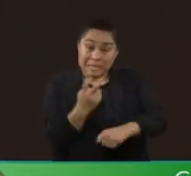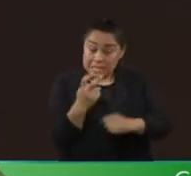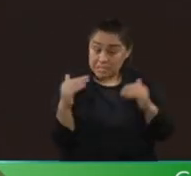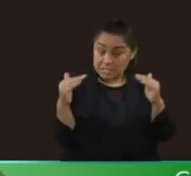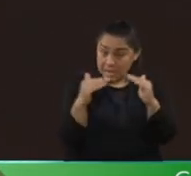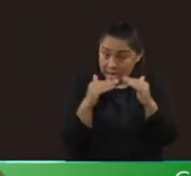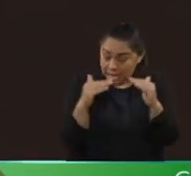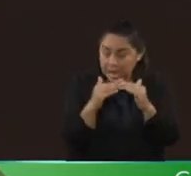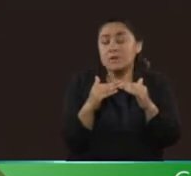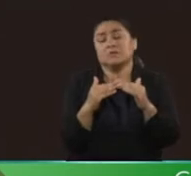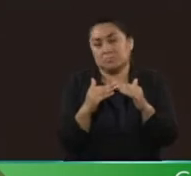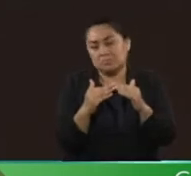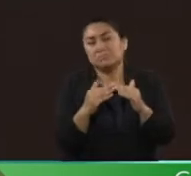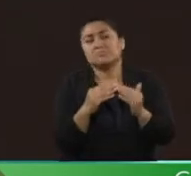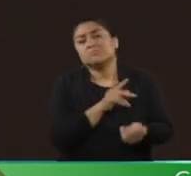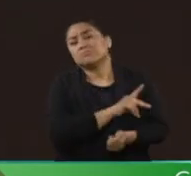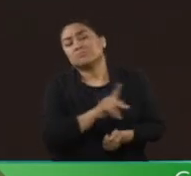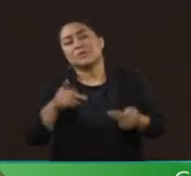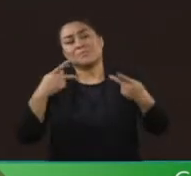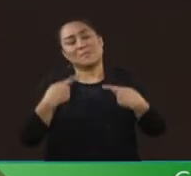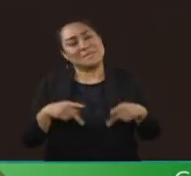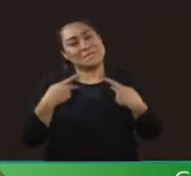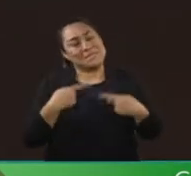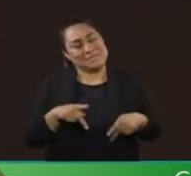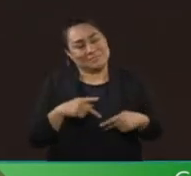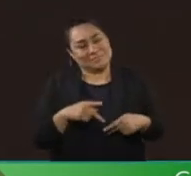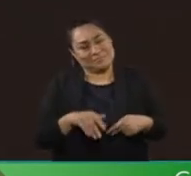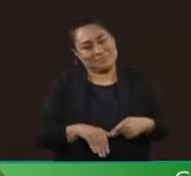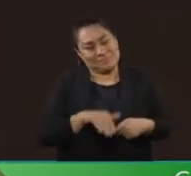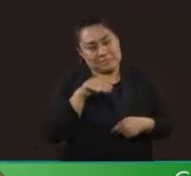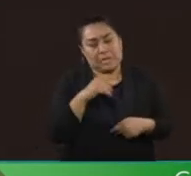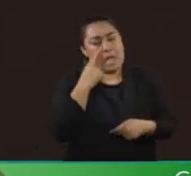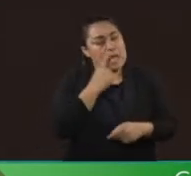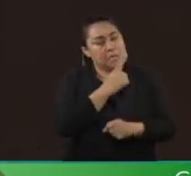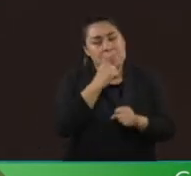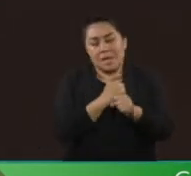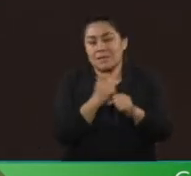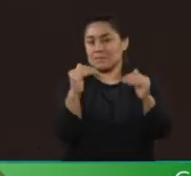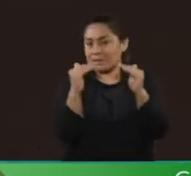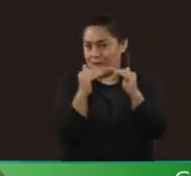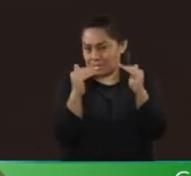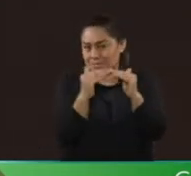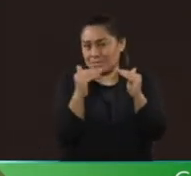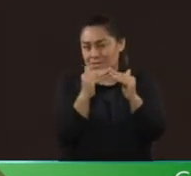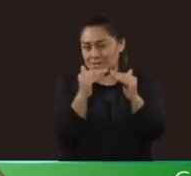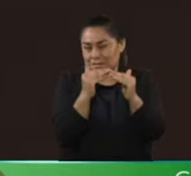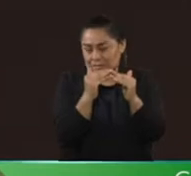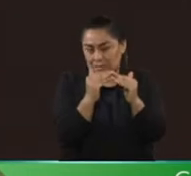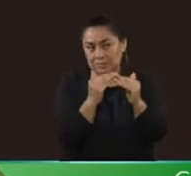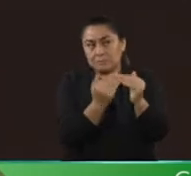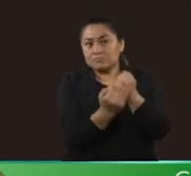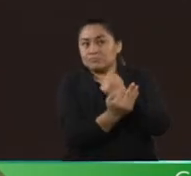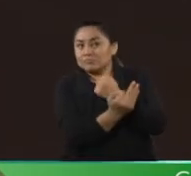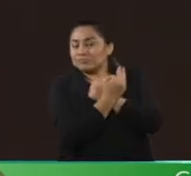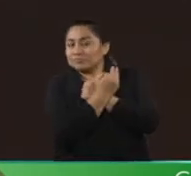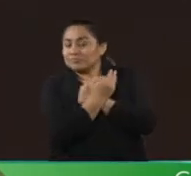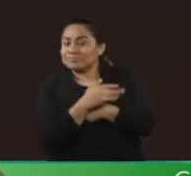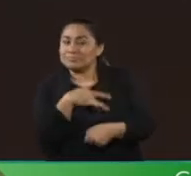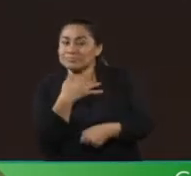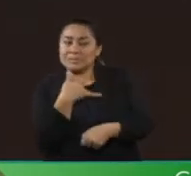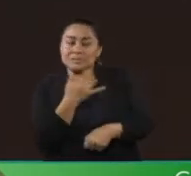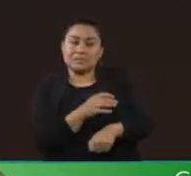en el que nos desarrollamos como personas. Es casi siempre el centro de nuestra vida social. Nos da estabilidad emocional,